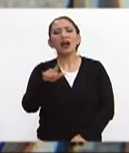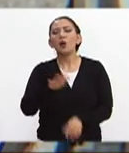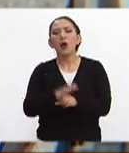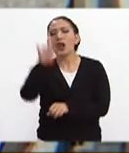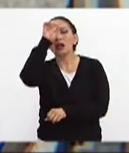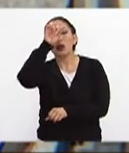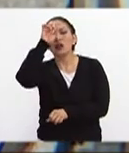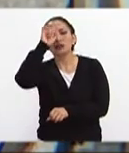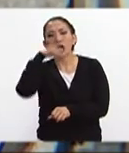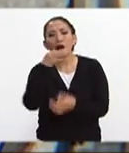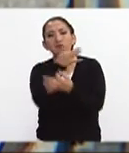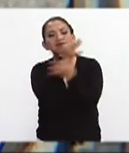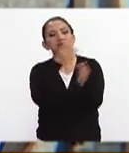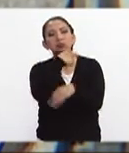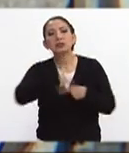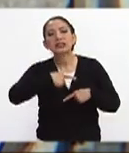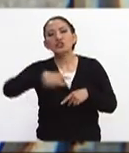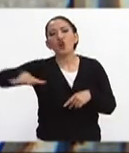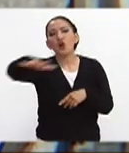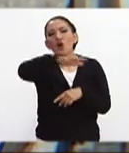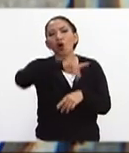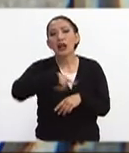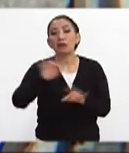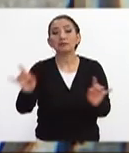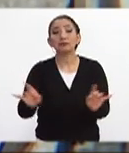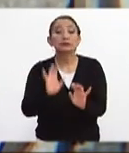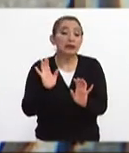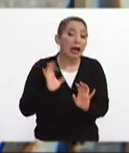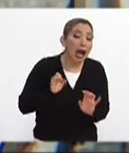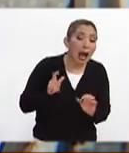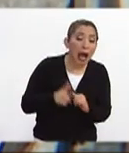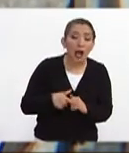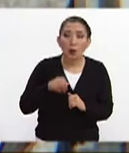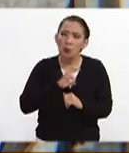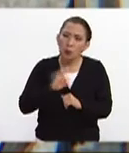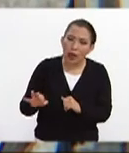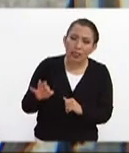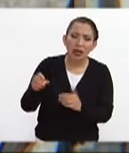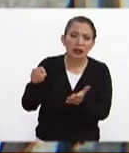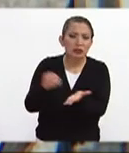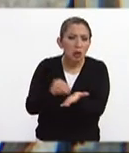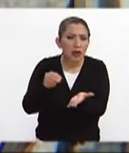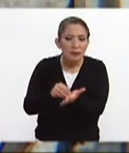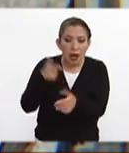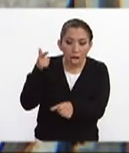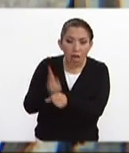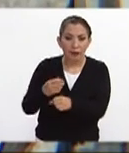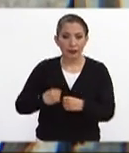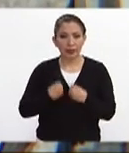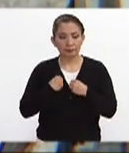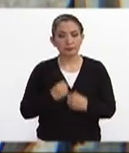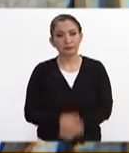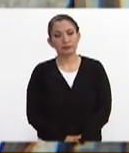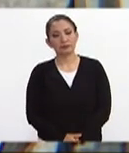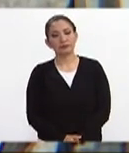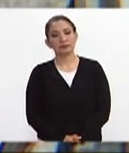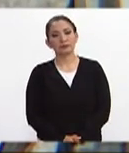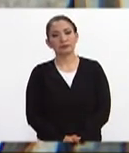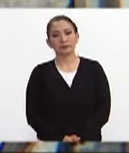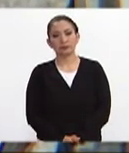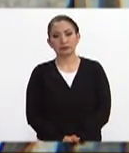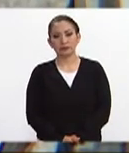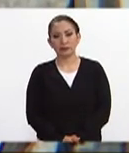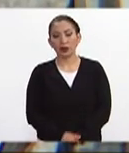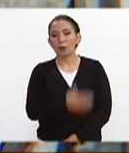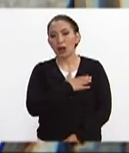recomendaciones para la ciudadanía ante los casos en donde pueda haber todavía indicios de vida? Bueno,